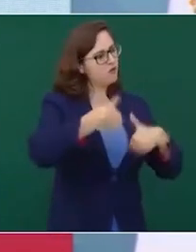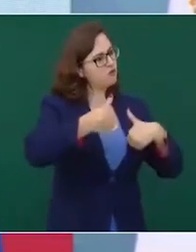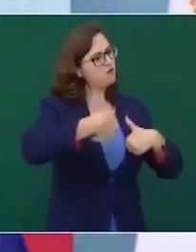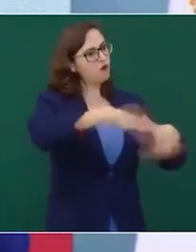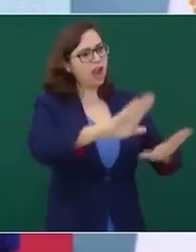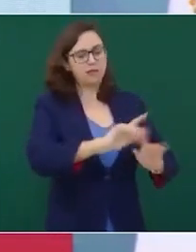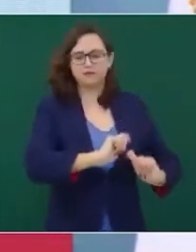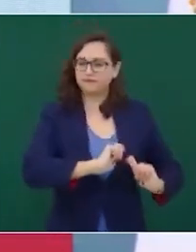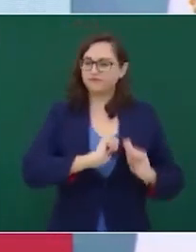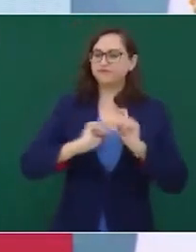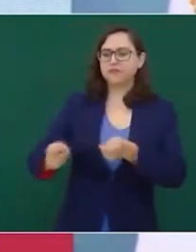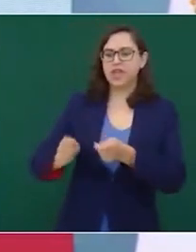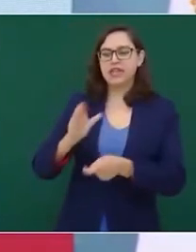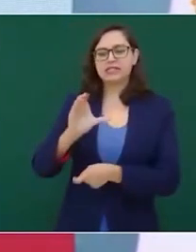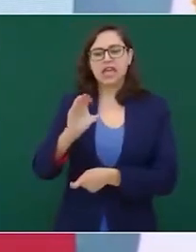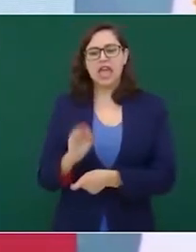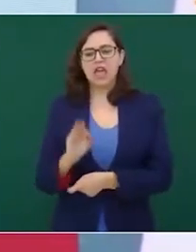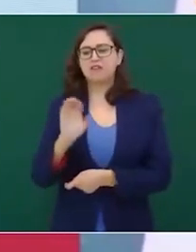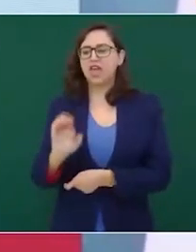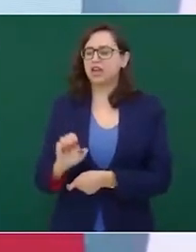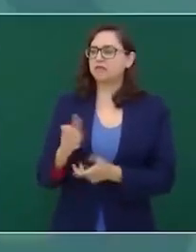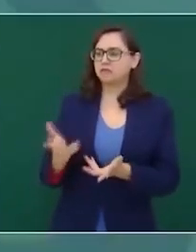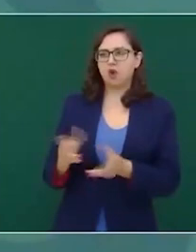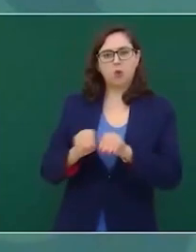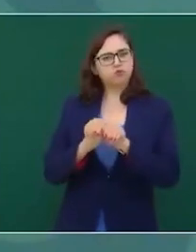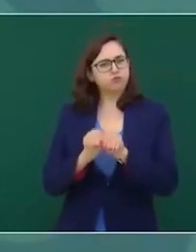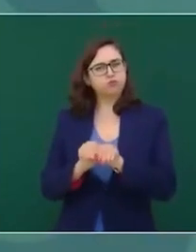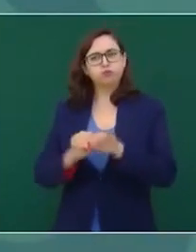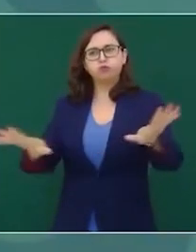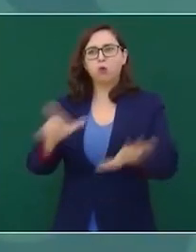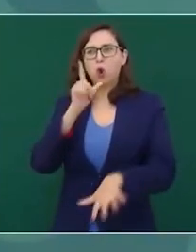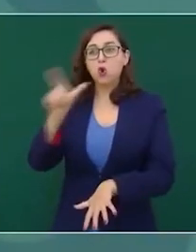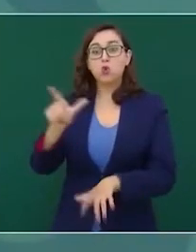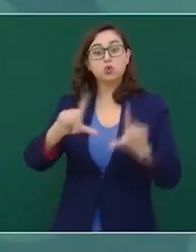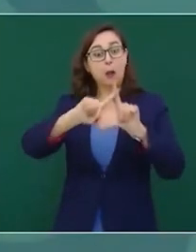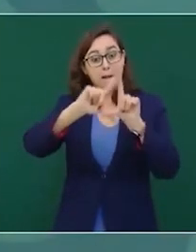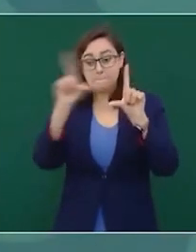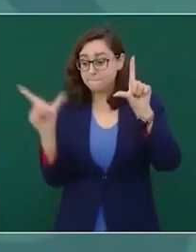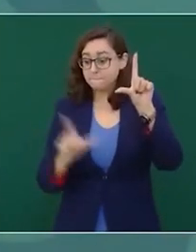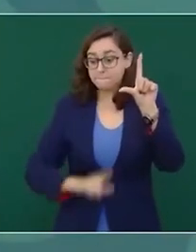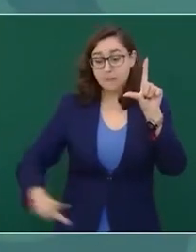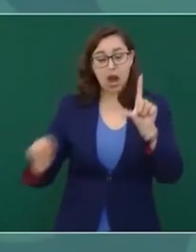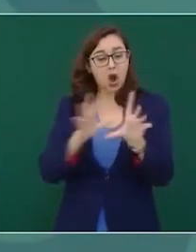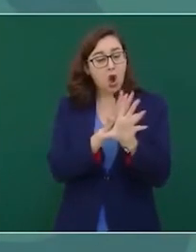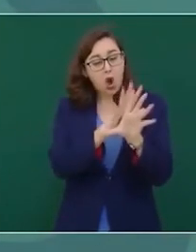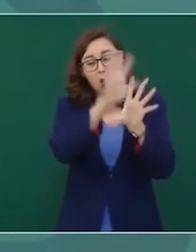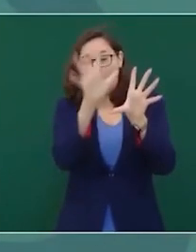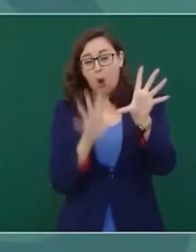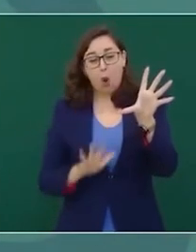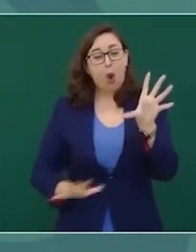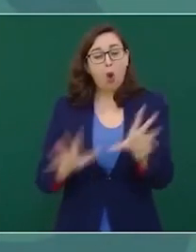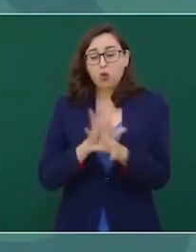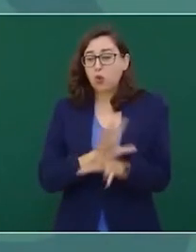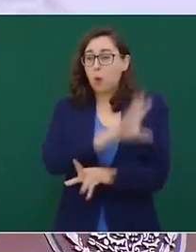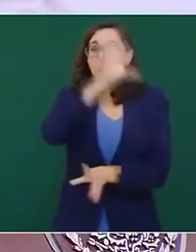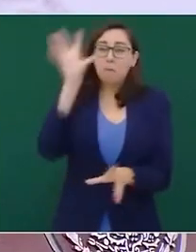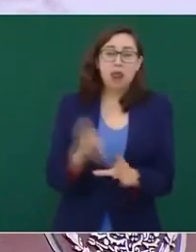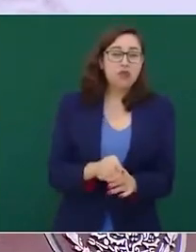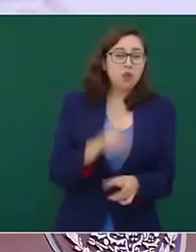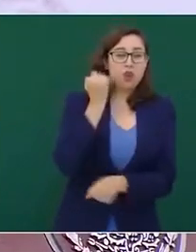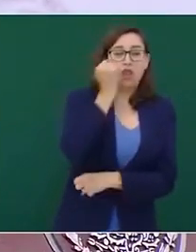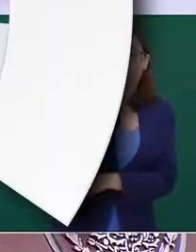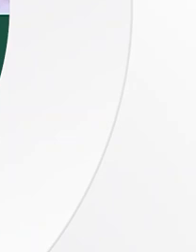Electricidad, va a electrificar los pueblos. Y gracias a eso, hasta en las comunidades más apartadas,